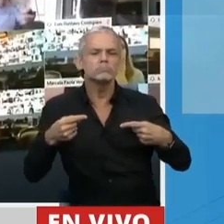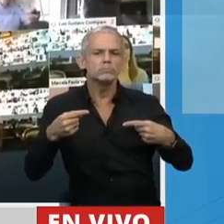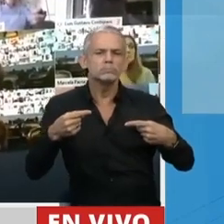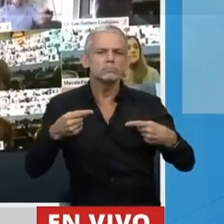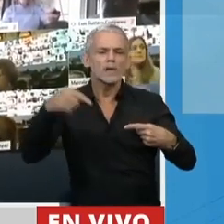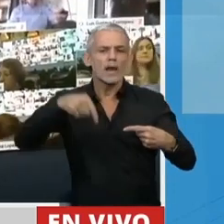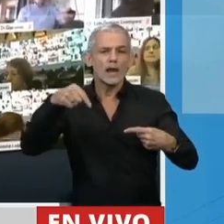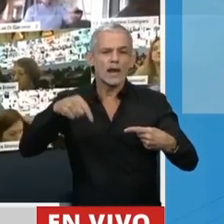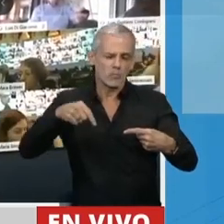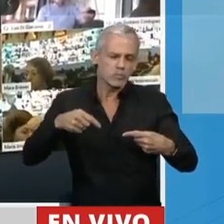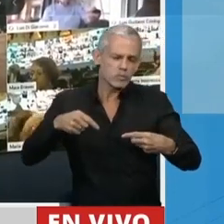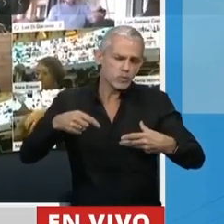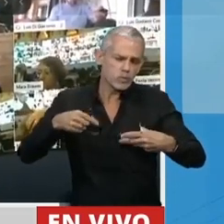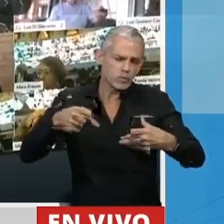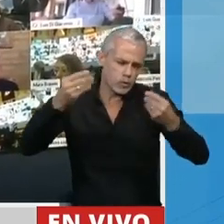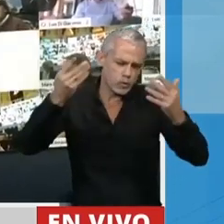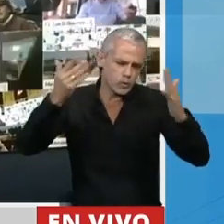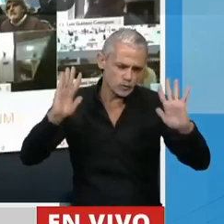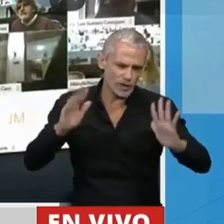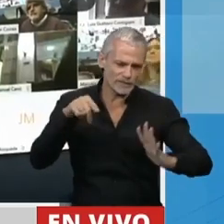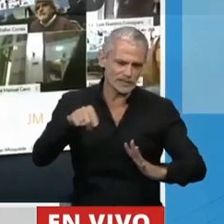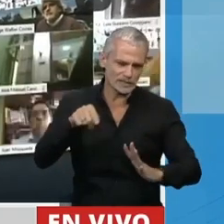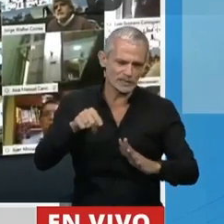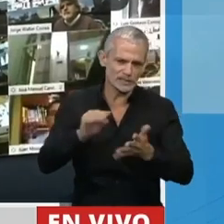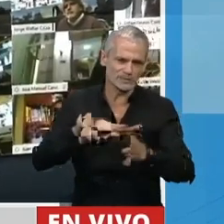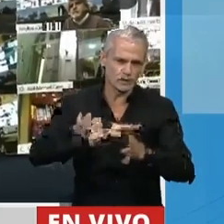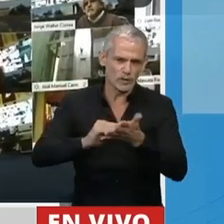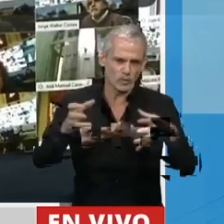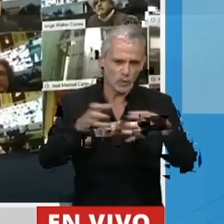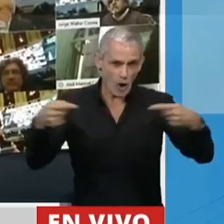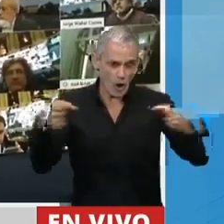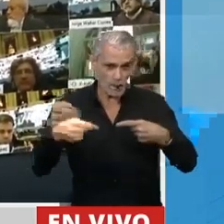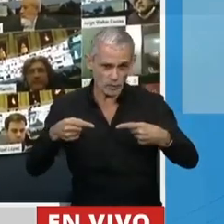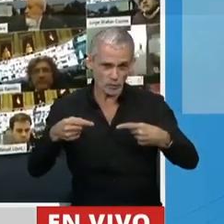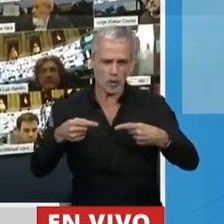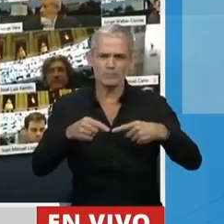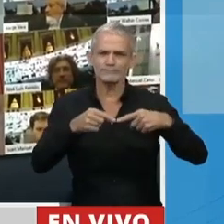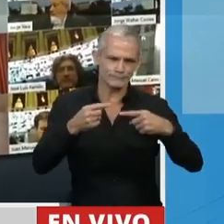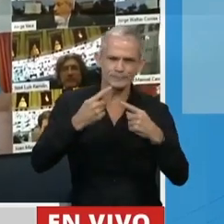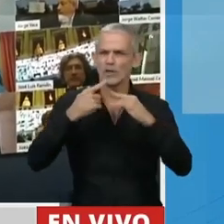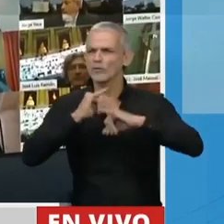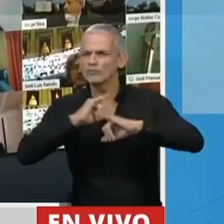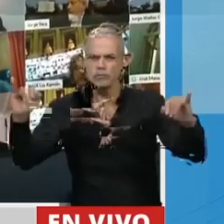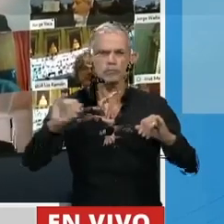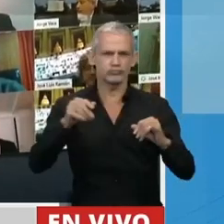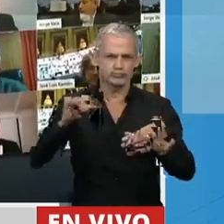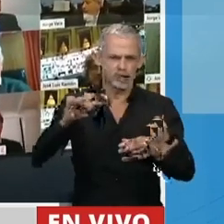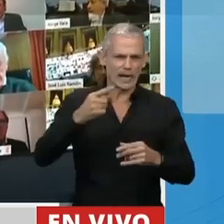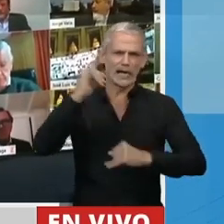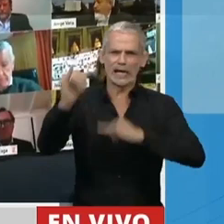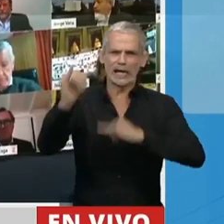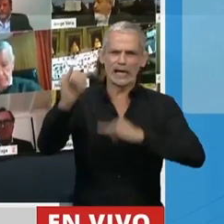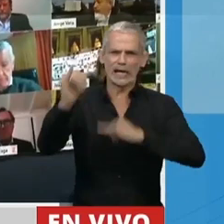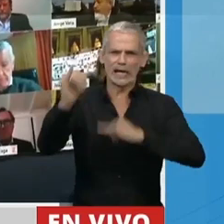que han, en muchísimas manifestaciones públicas, en muchísimas manifestaciones públicas,